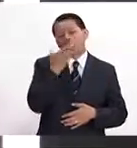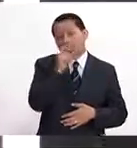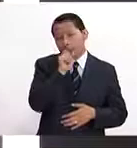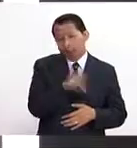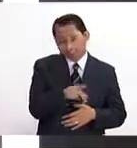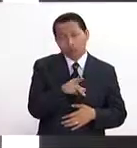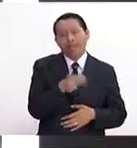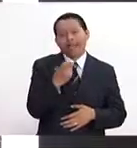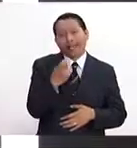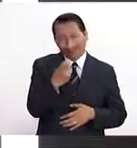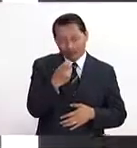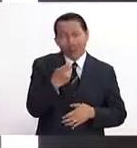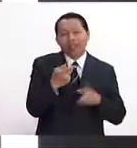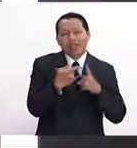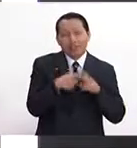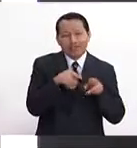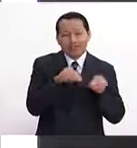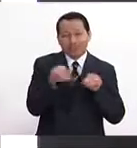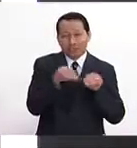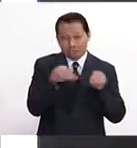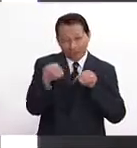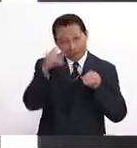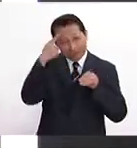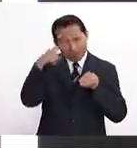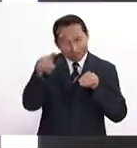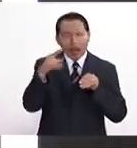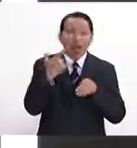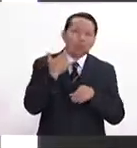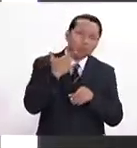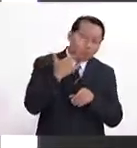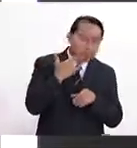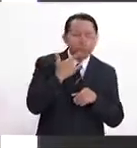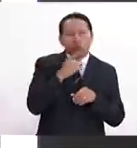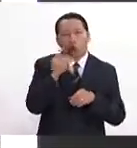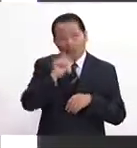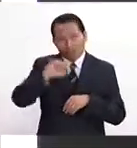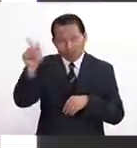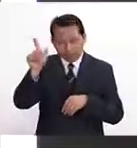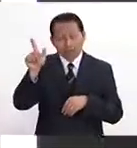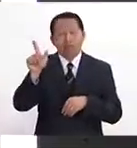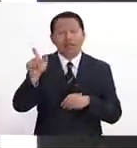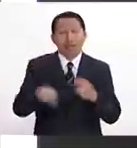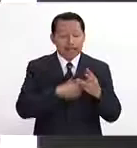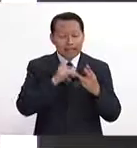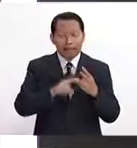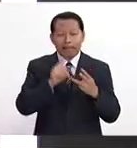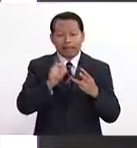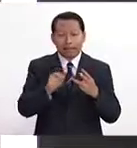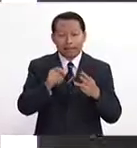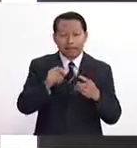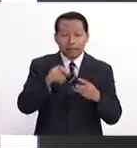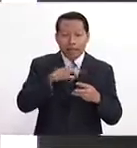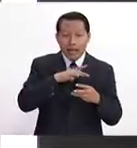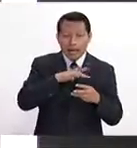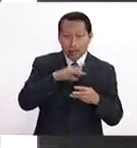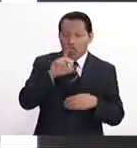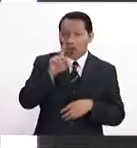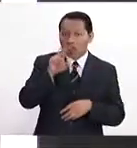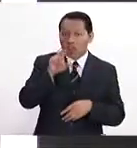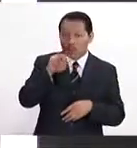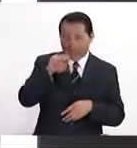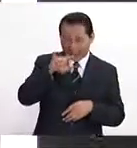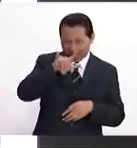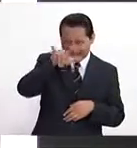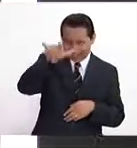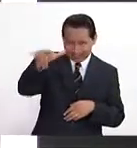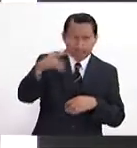la segunda ola que es para cosas recreativas o profesionales, pero la tercera ola que es en la que me estoy enfocando es la de los drones industriales y